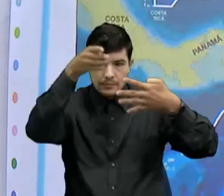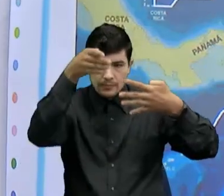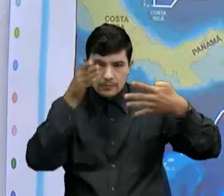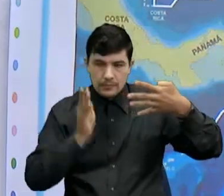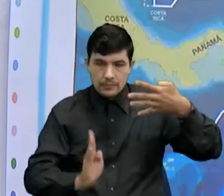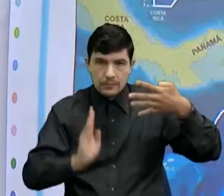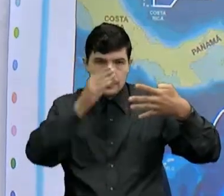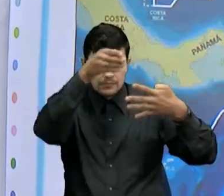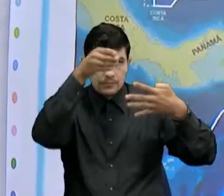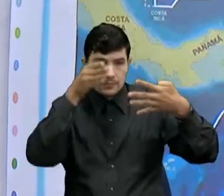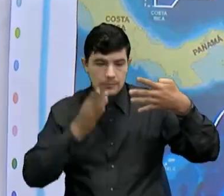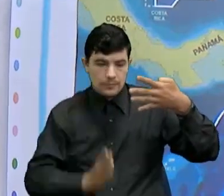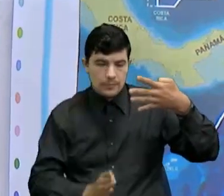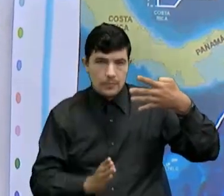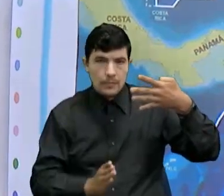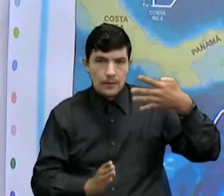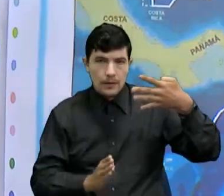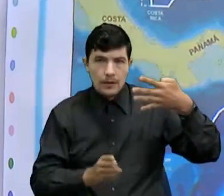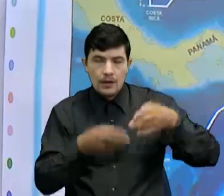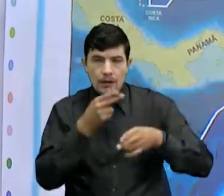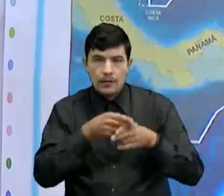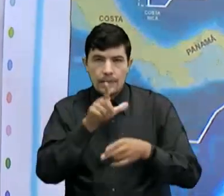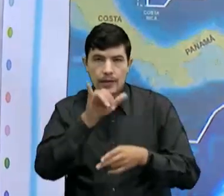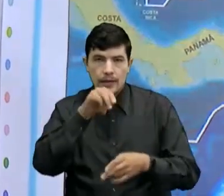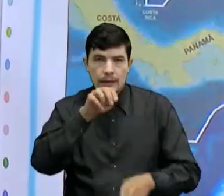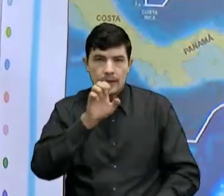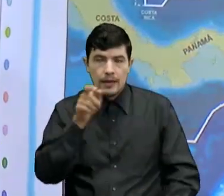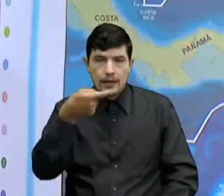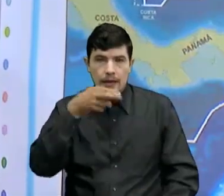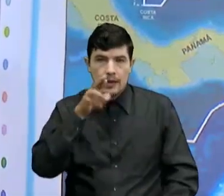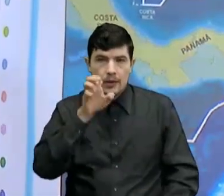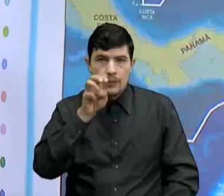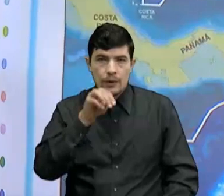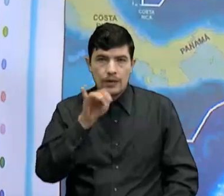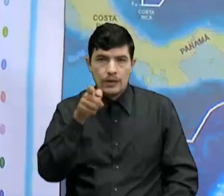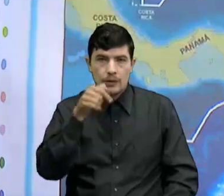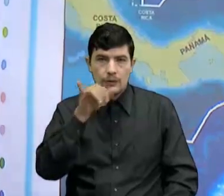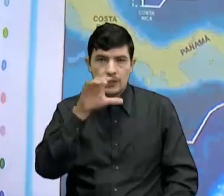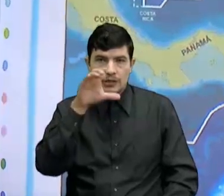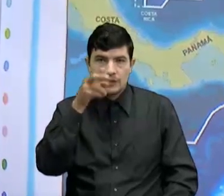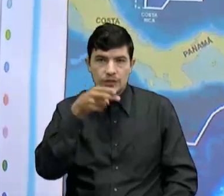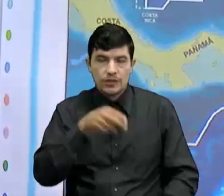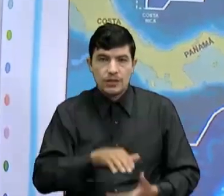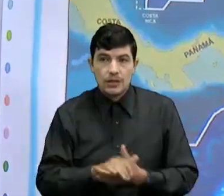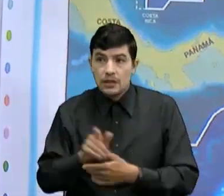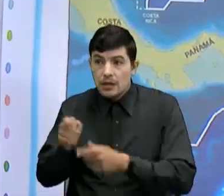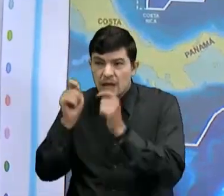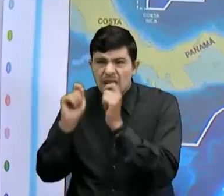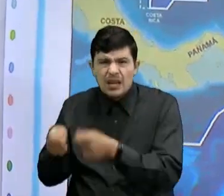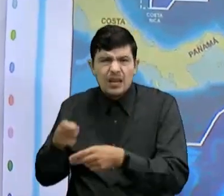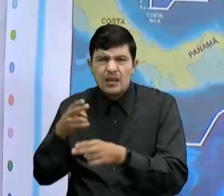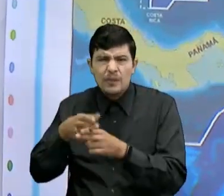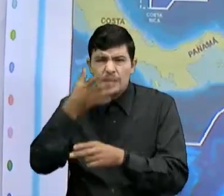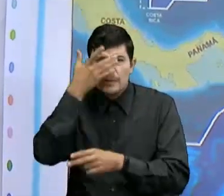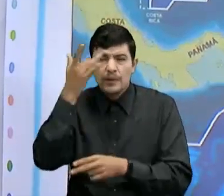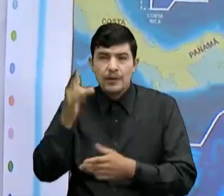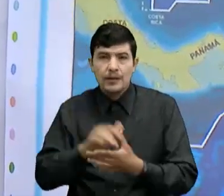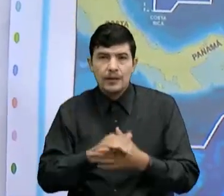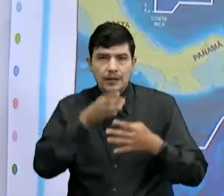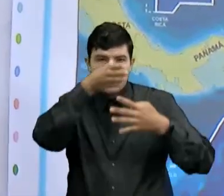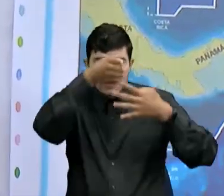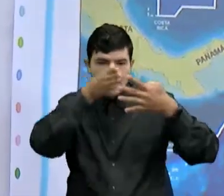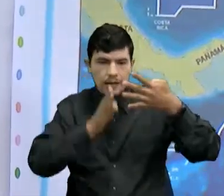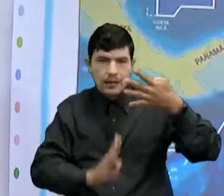atraviesan la Tierra En sentido Vertical Meridiano de Greenwich Greenwich se llama Porque resulta Que lo trazaron